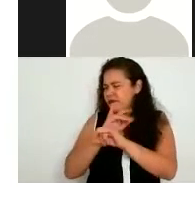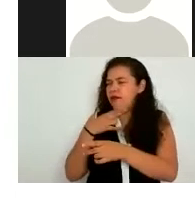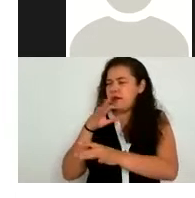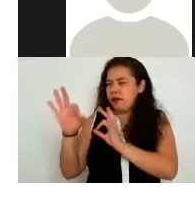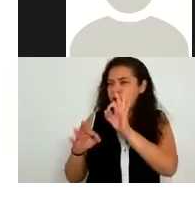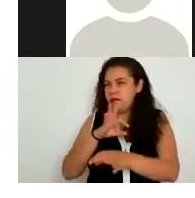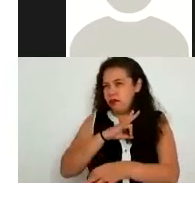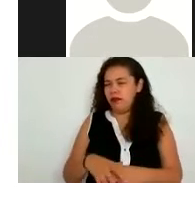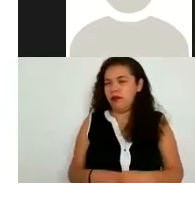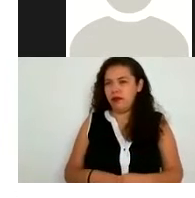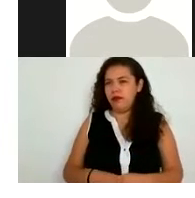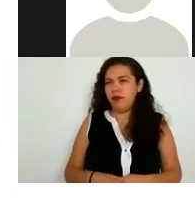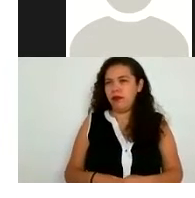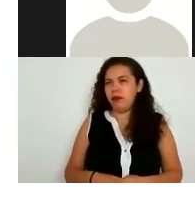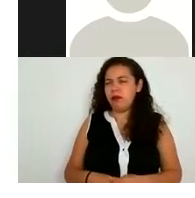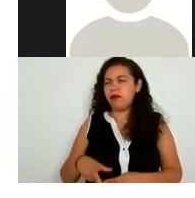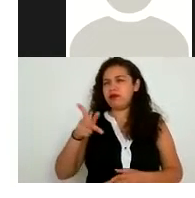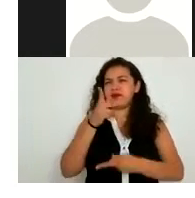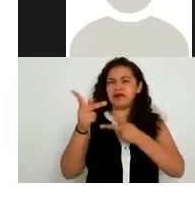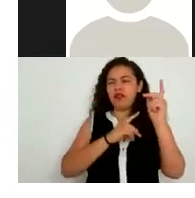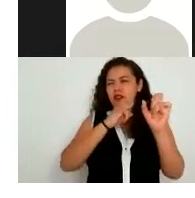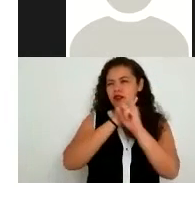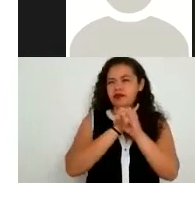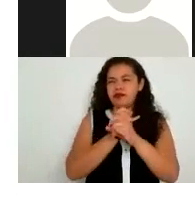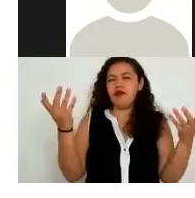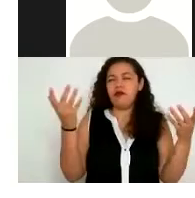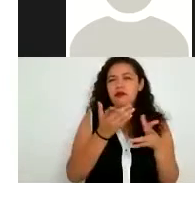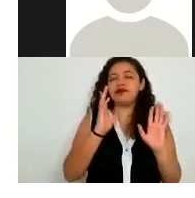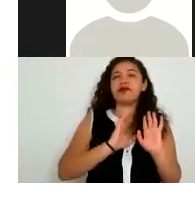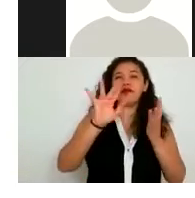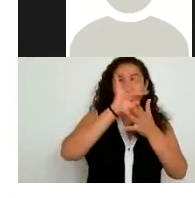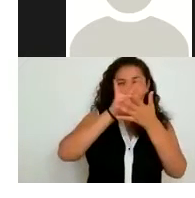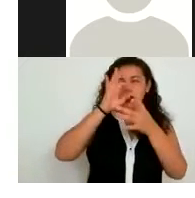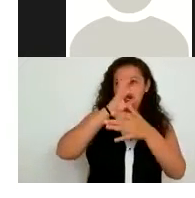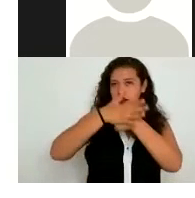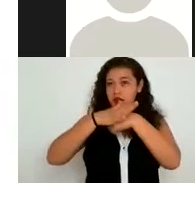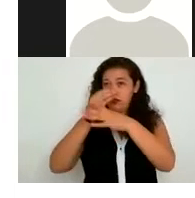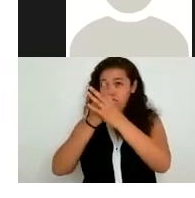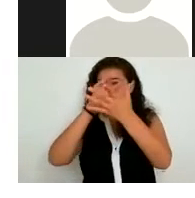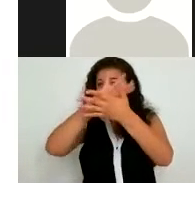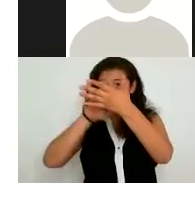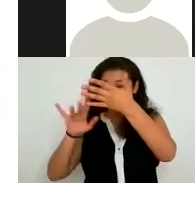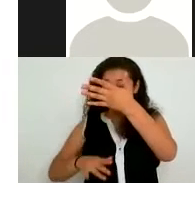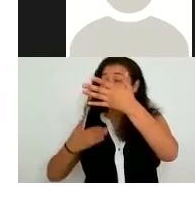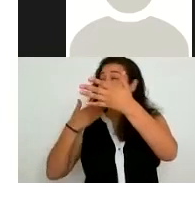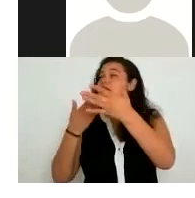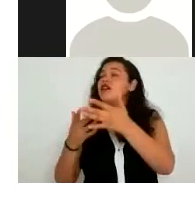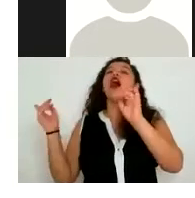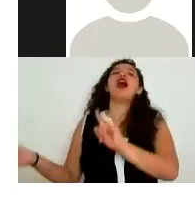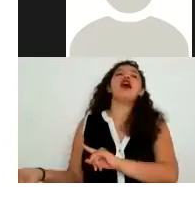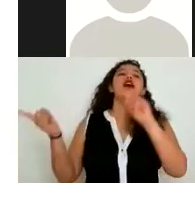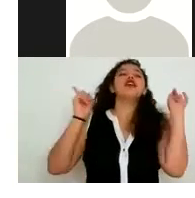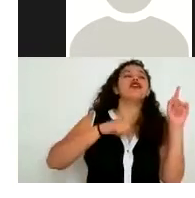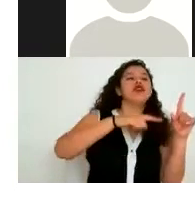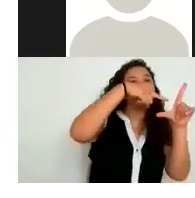por eso es que muchos formularios en internet lo que han hecho es hasta que no lees el aviso de privacidad no te activan las casillas de continuar